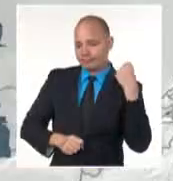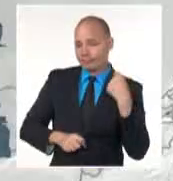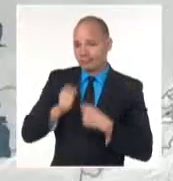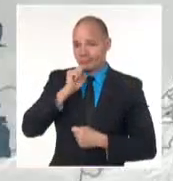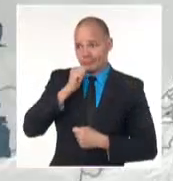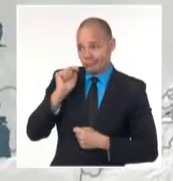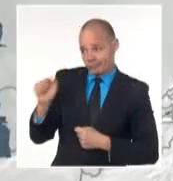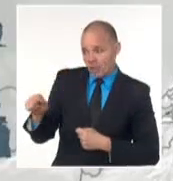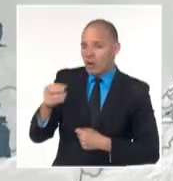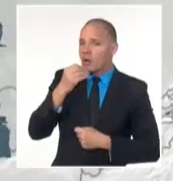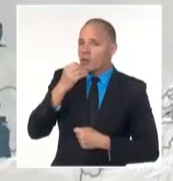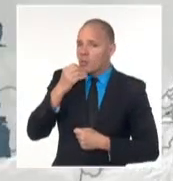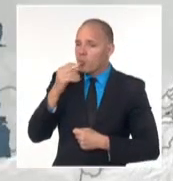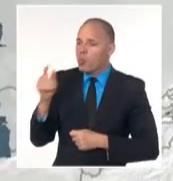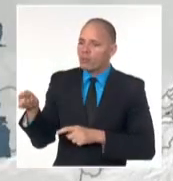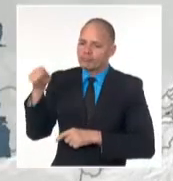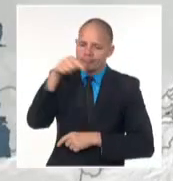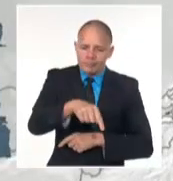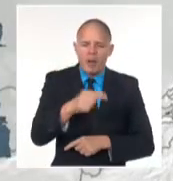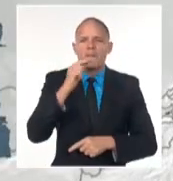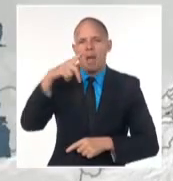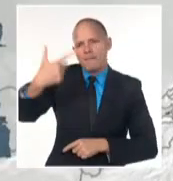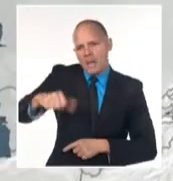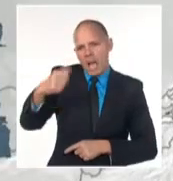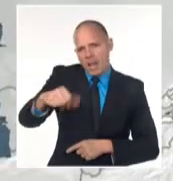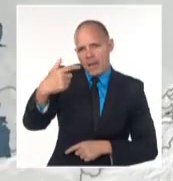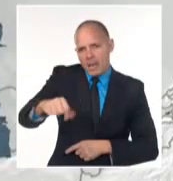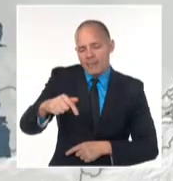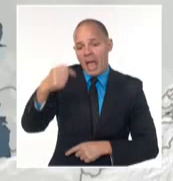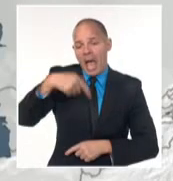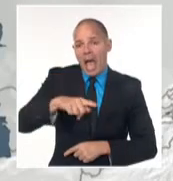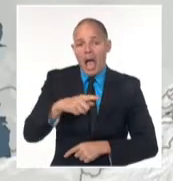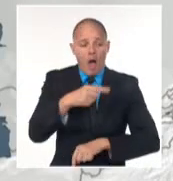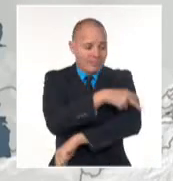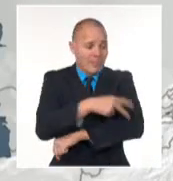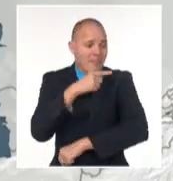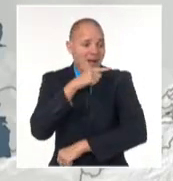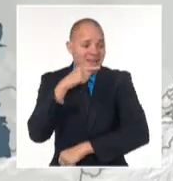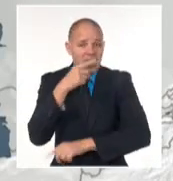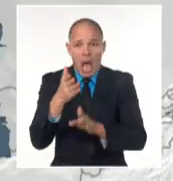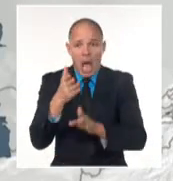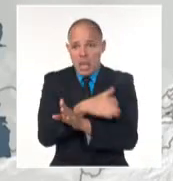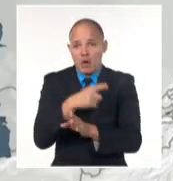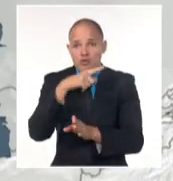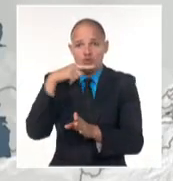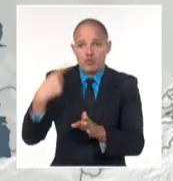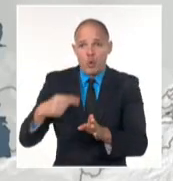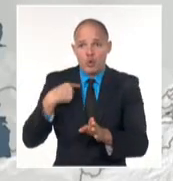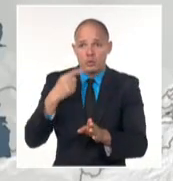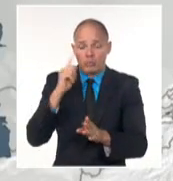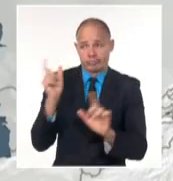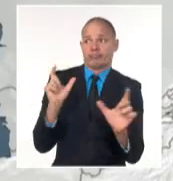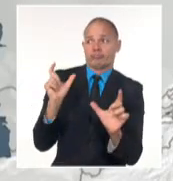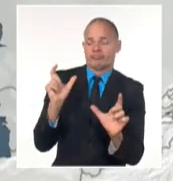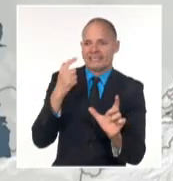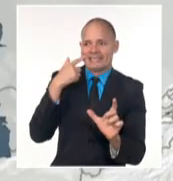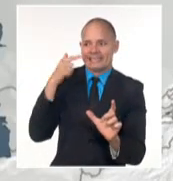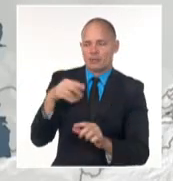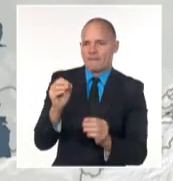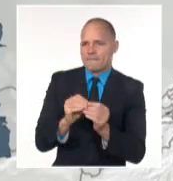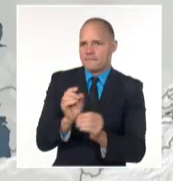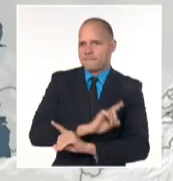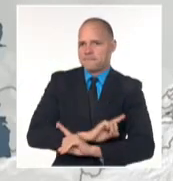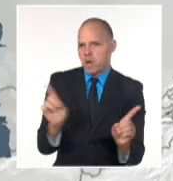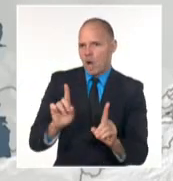se entrenen en Finlandia. Para Rusia resulta especialmente preocupante que el Pentágono emplace de forma permanente unidades a pocos